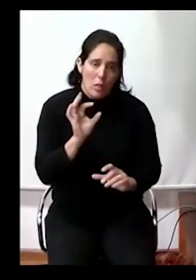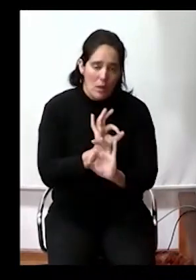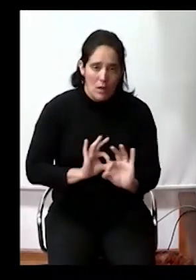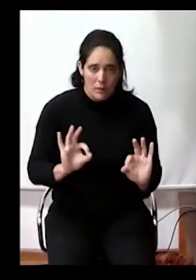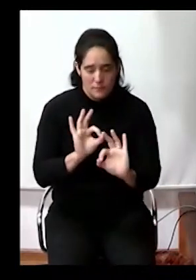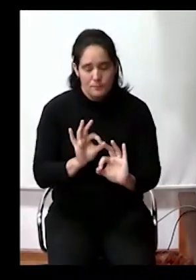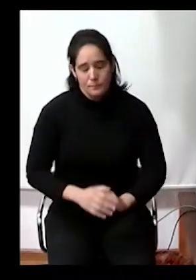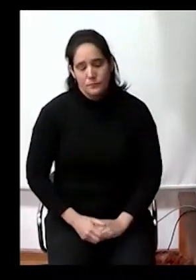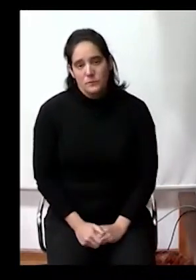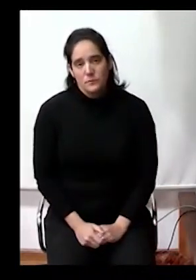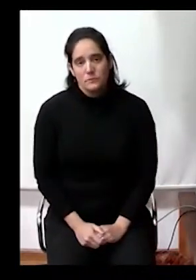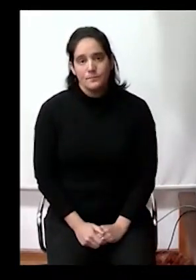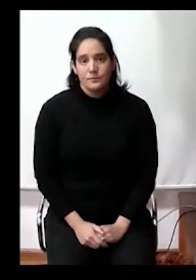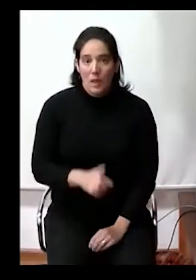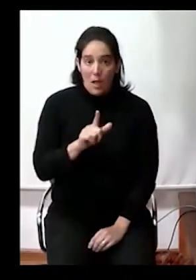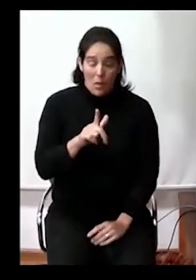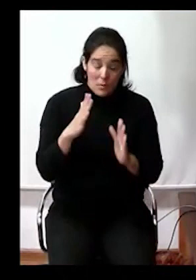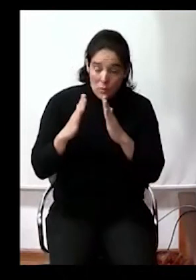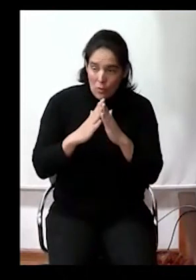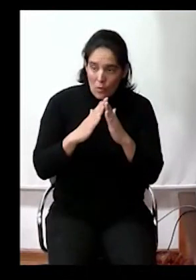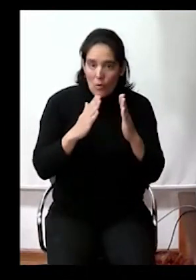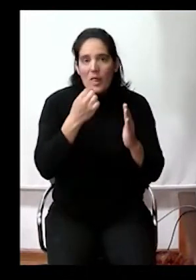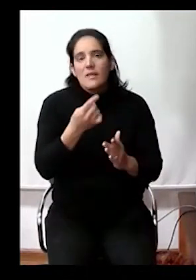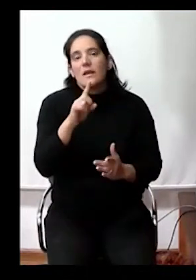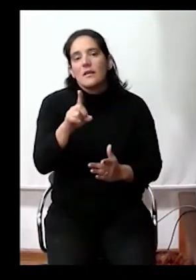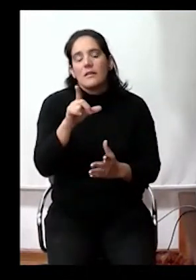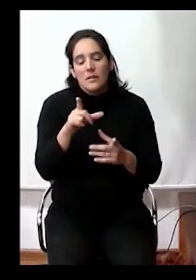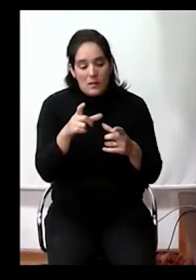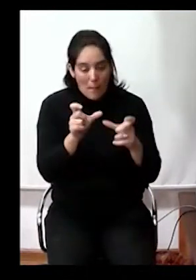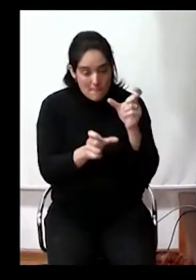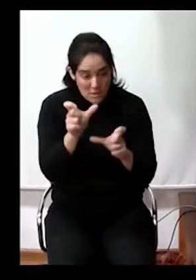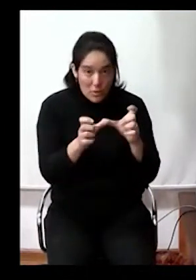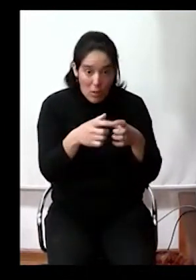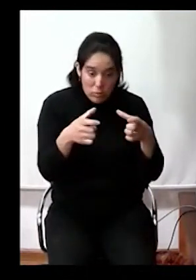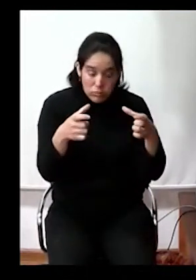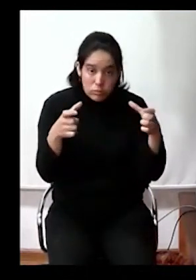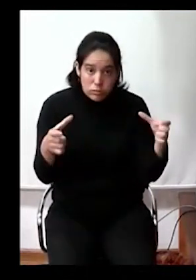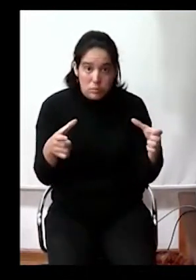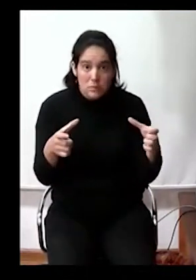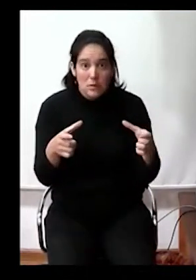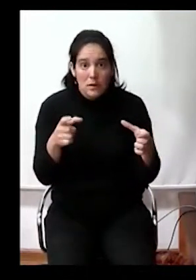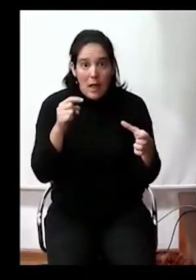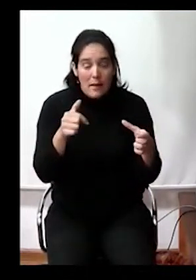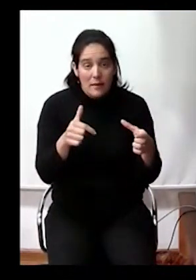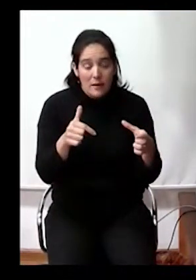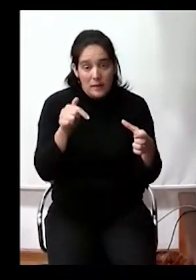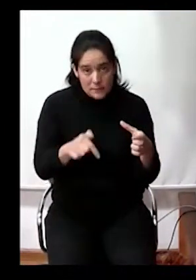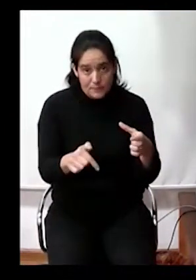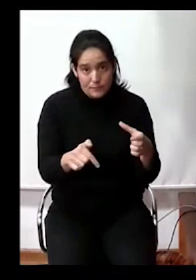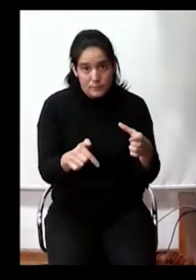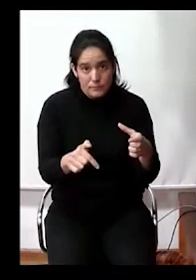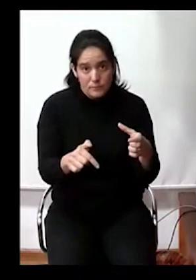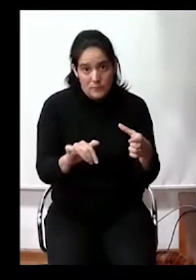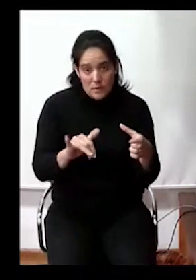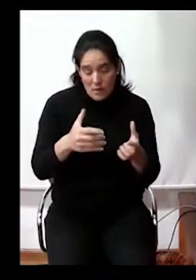respuesta ni solución. Ellos destacan que es una zona que ha crecido mucho en población. Incluso hay allí